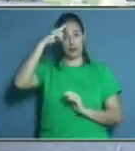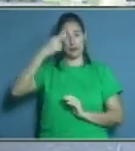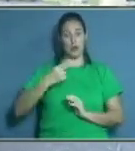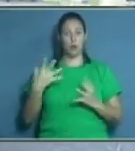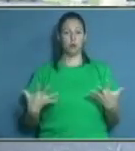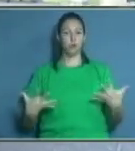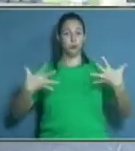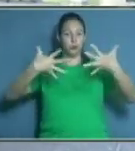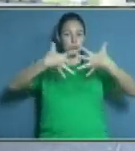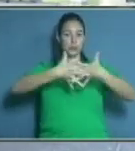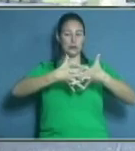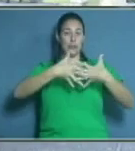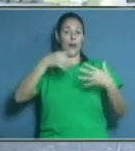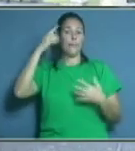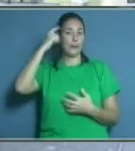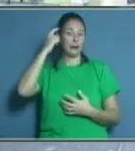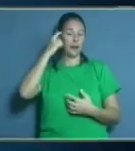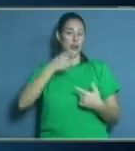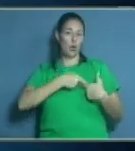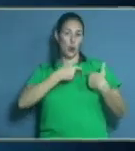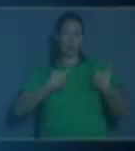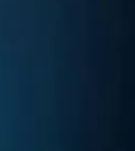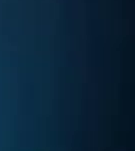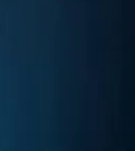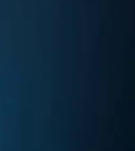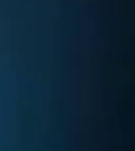programa donde se dan la mano, mente y corazón.